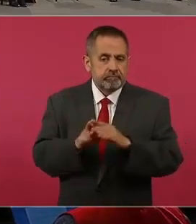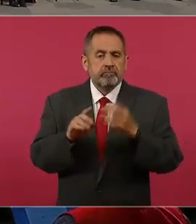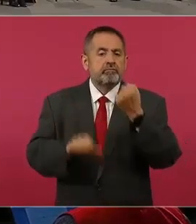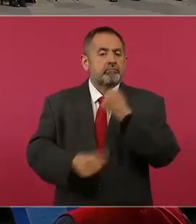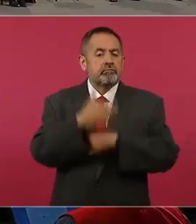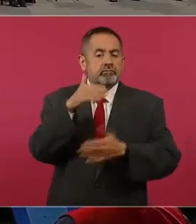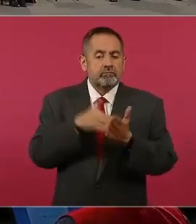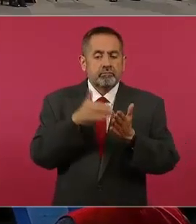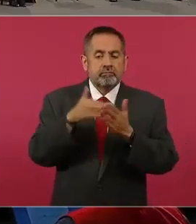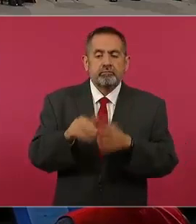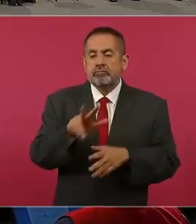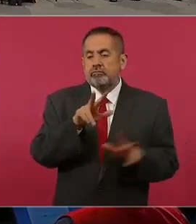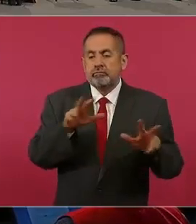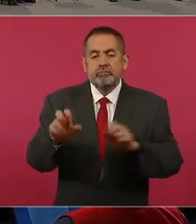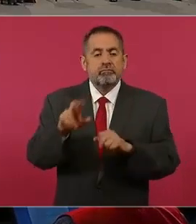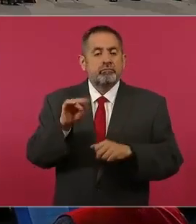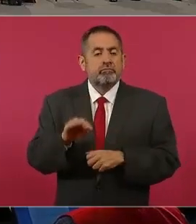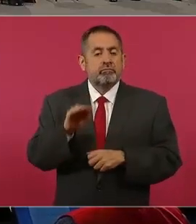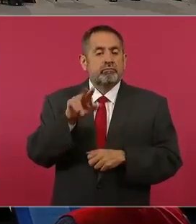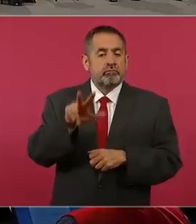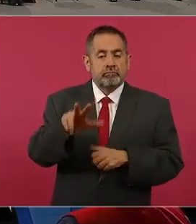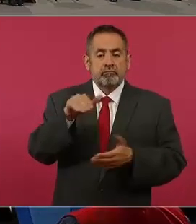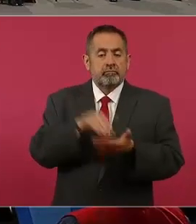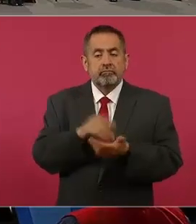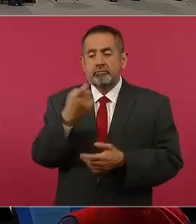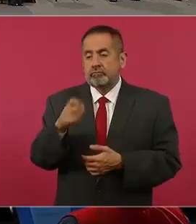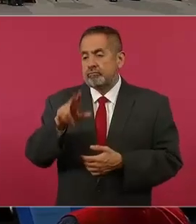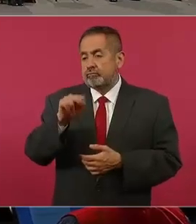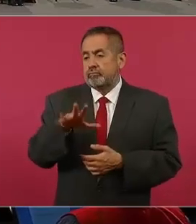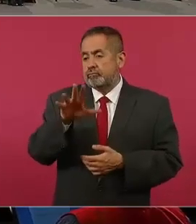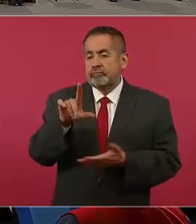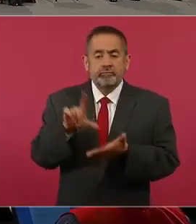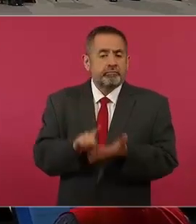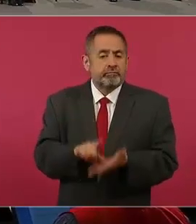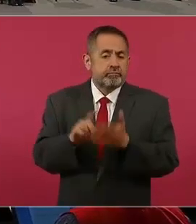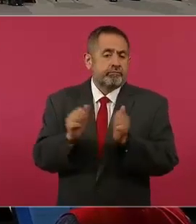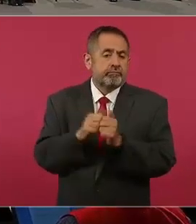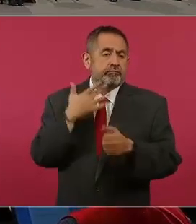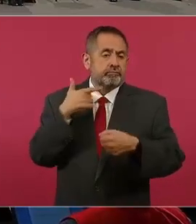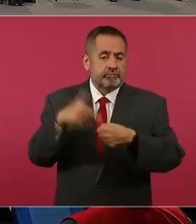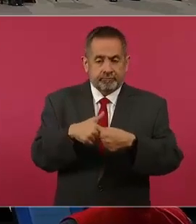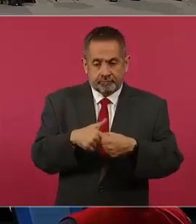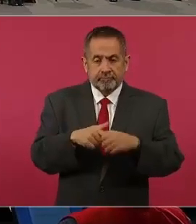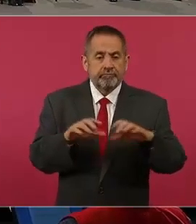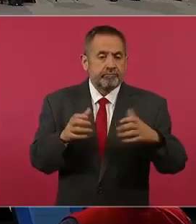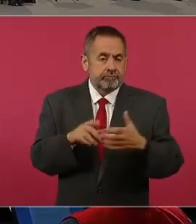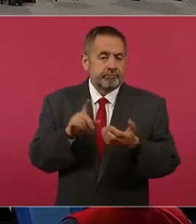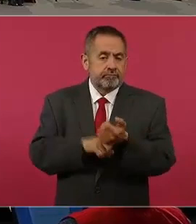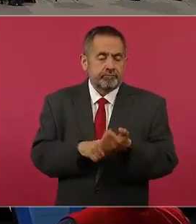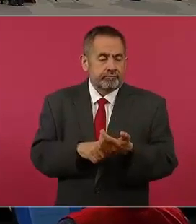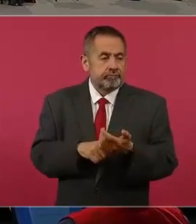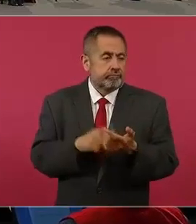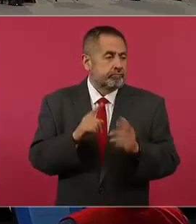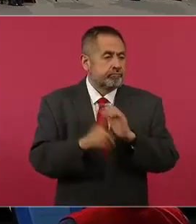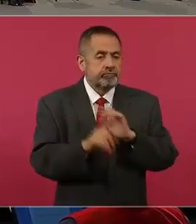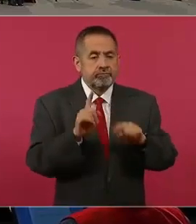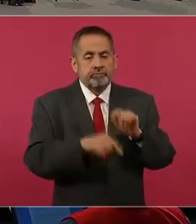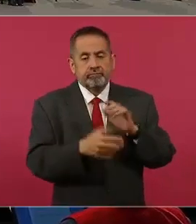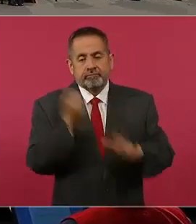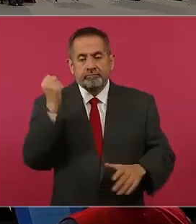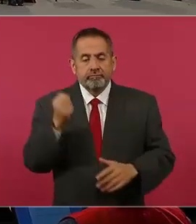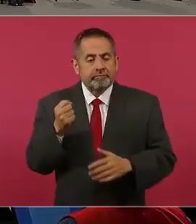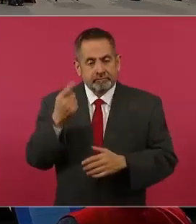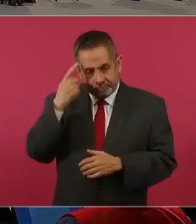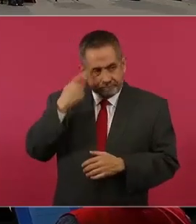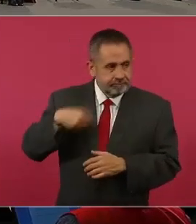11 millones 898 mil 185 litros de combustible que han sido recuperados dentro